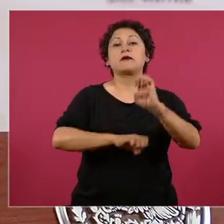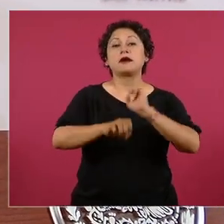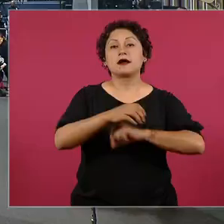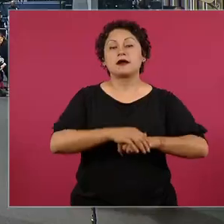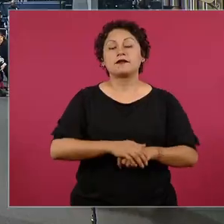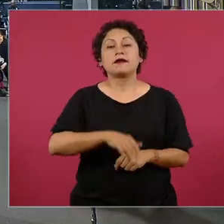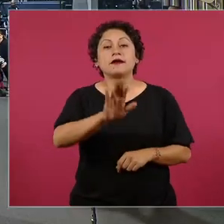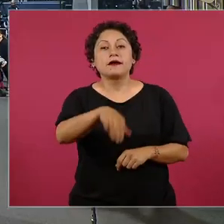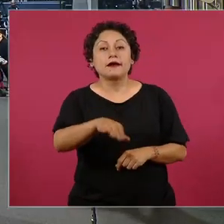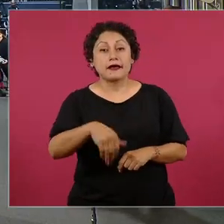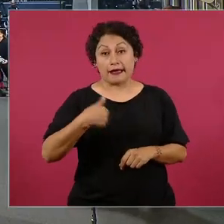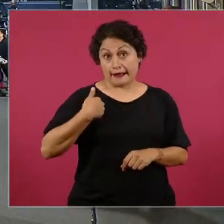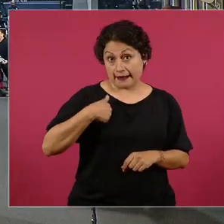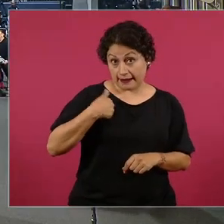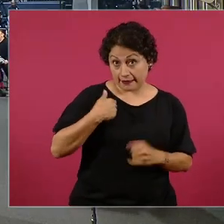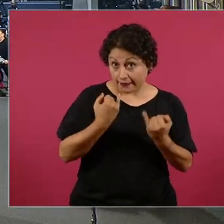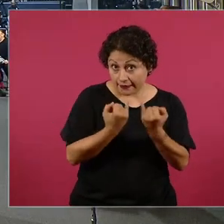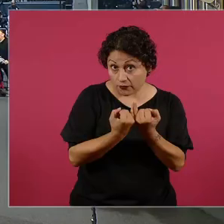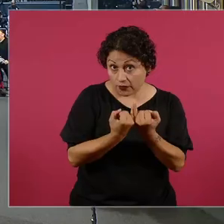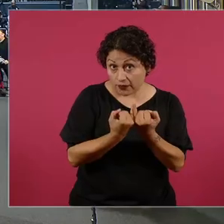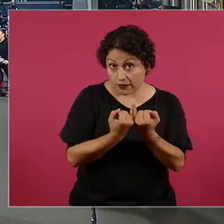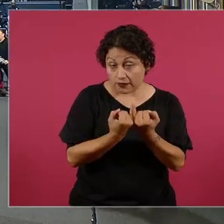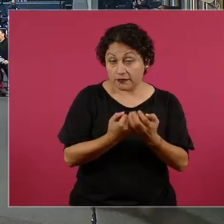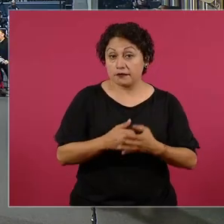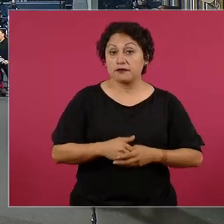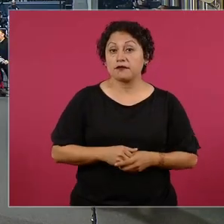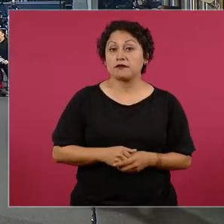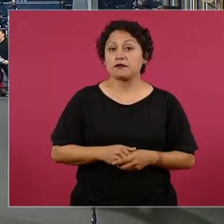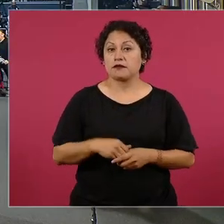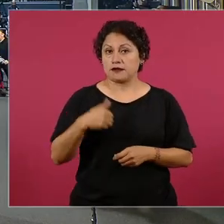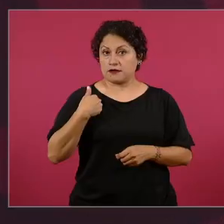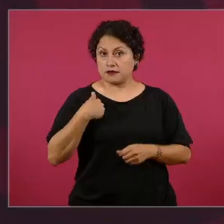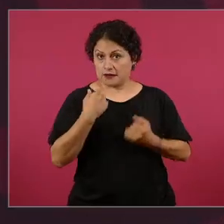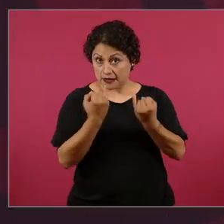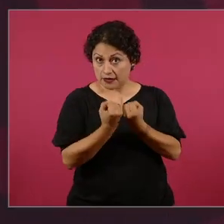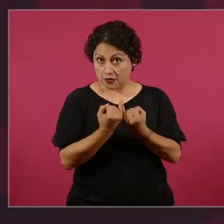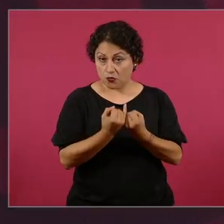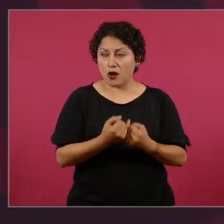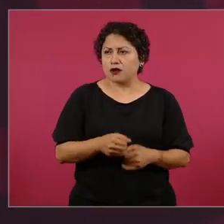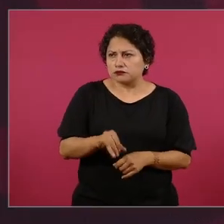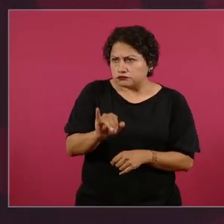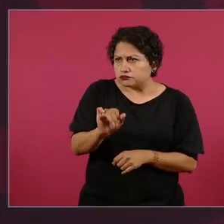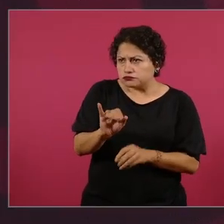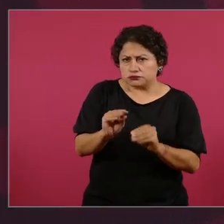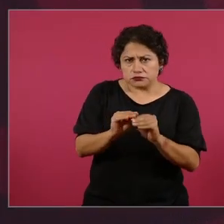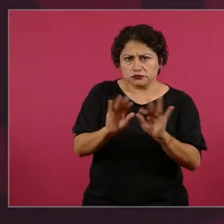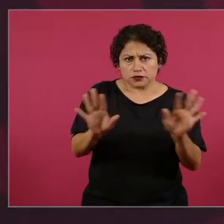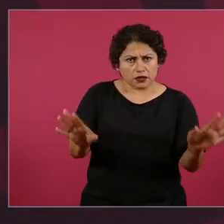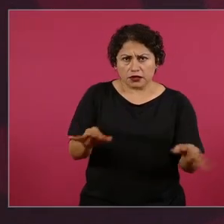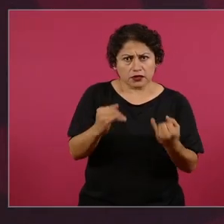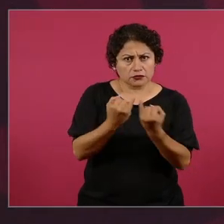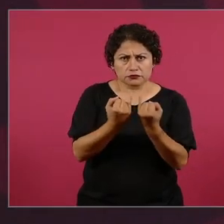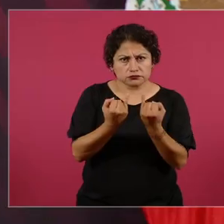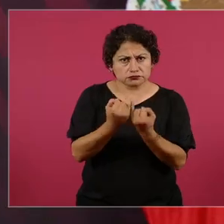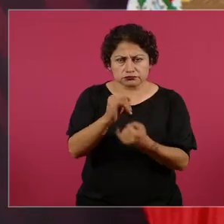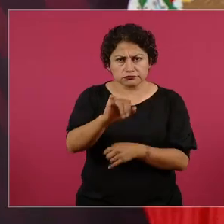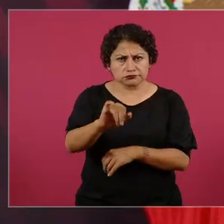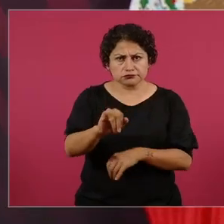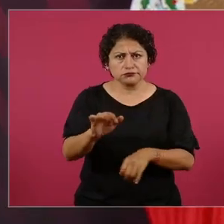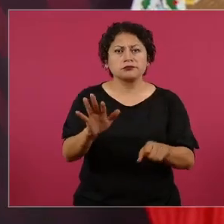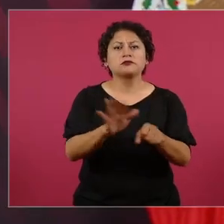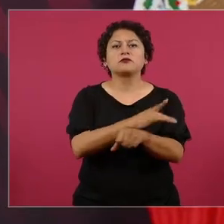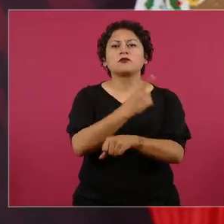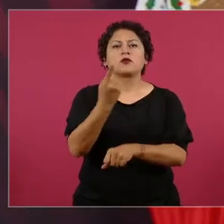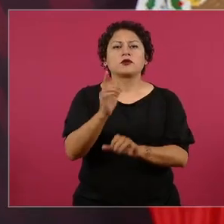Canadá también presidente con la de Canadá también con la de Canadá también claro tienen tienen que